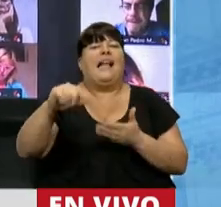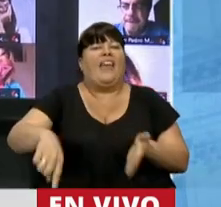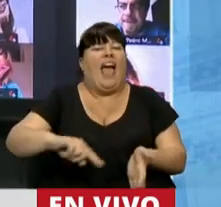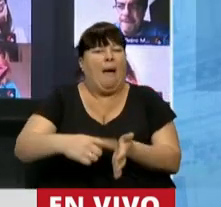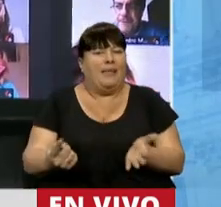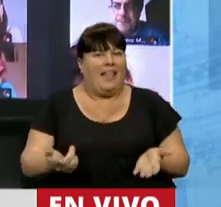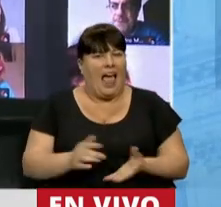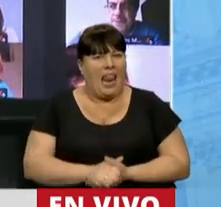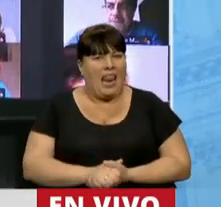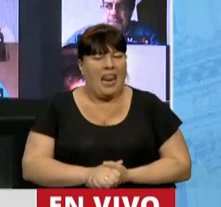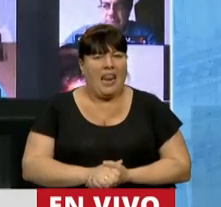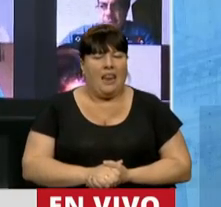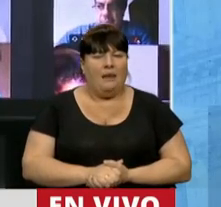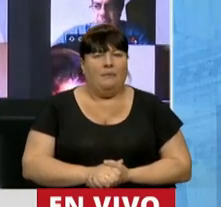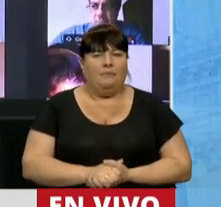ciudad de Buenos Aires.